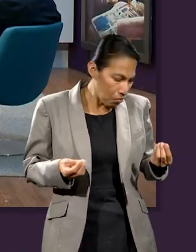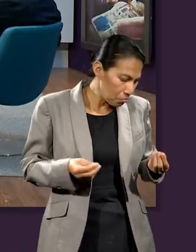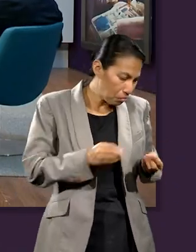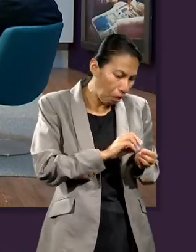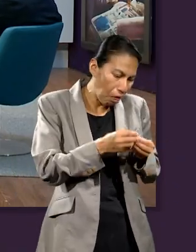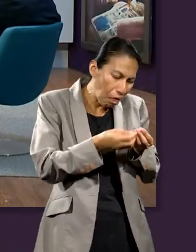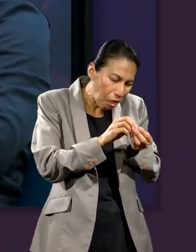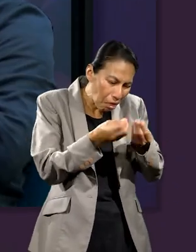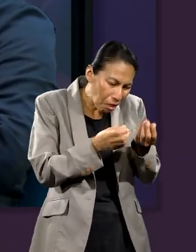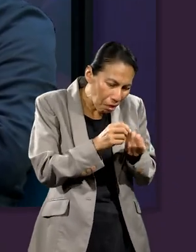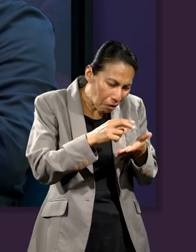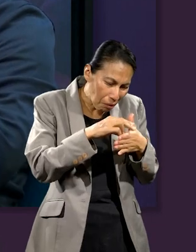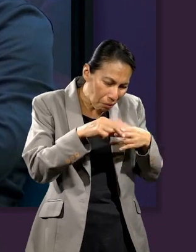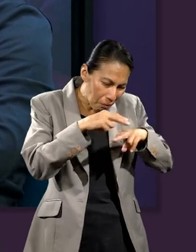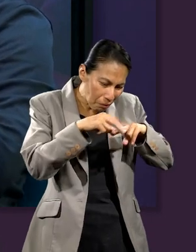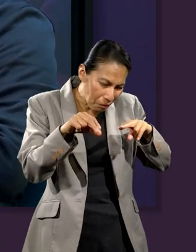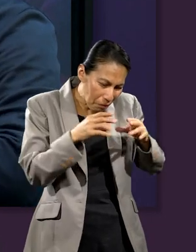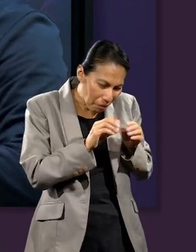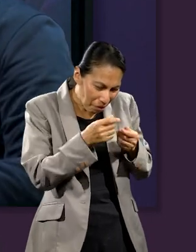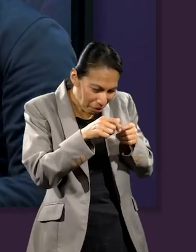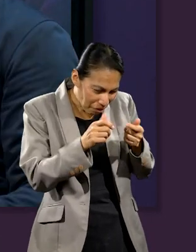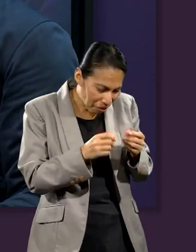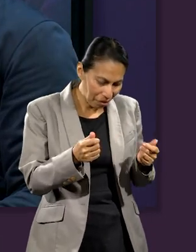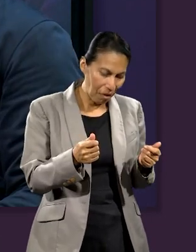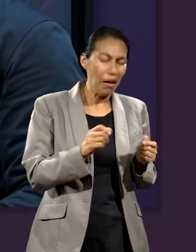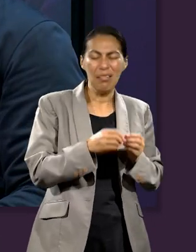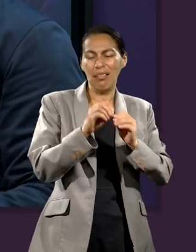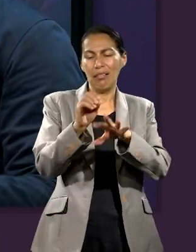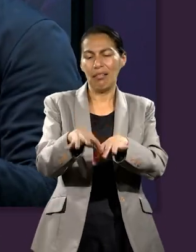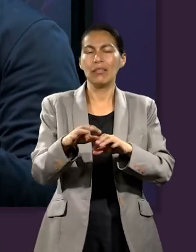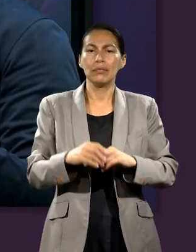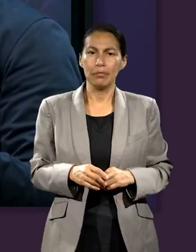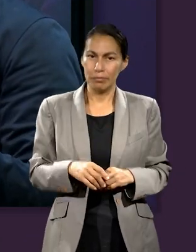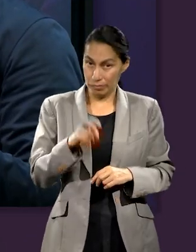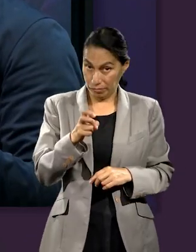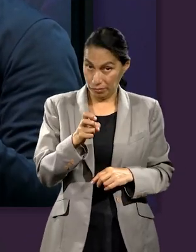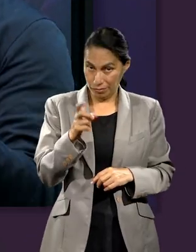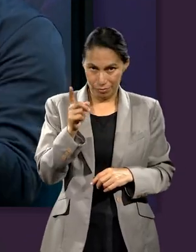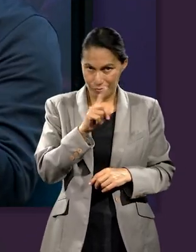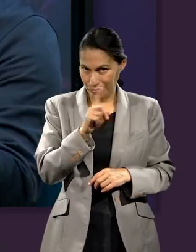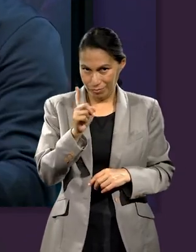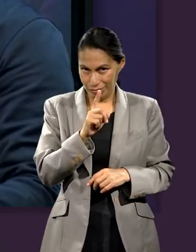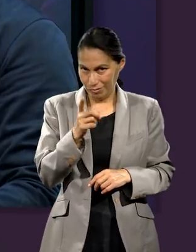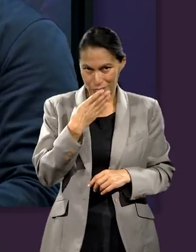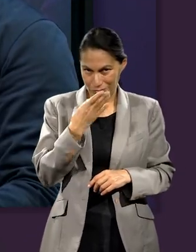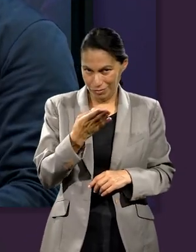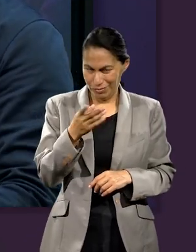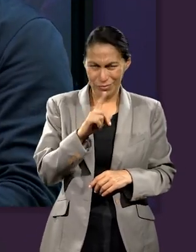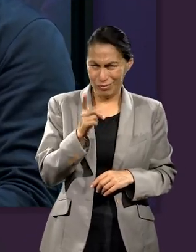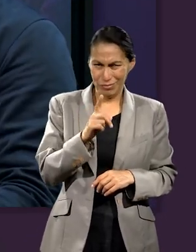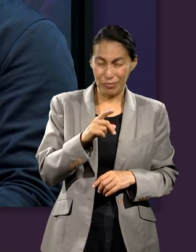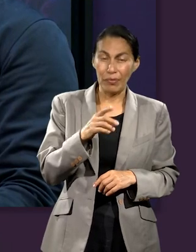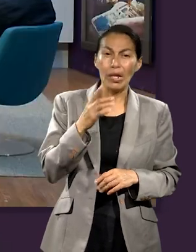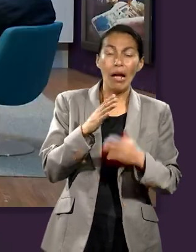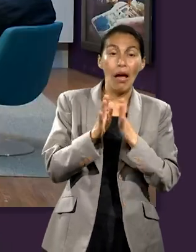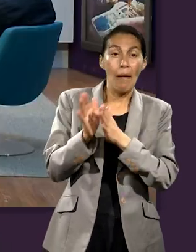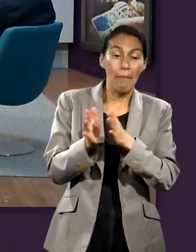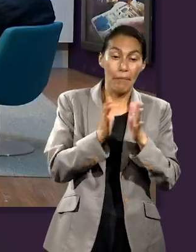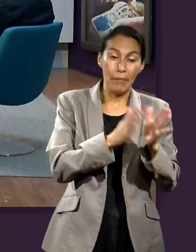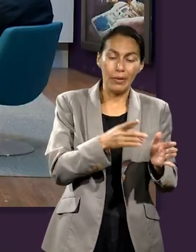arrugado, que ahí nos quedó, que olvidábamos que ahí lo teníamos. Debe ser algo pensado, algo